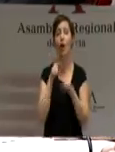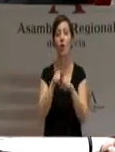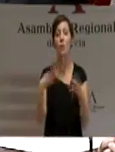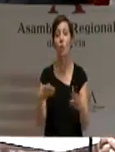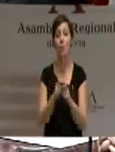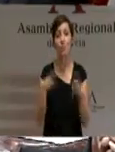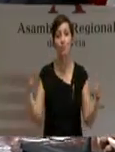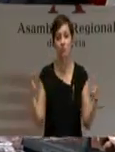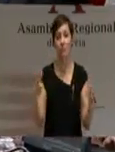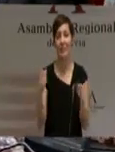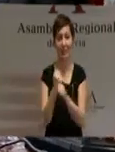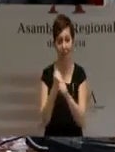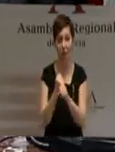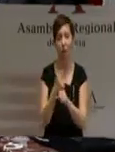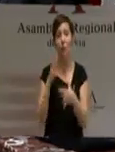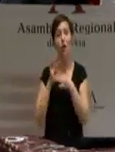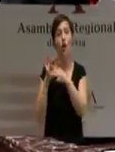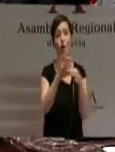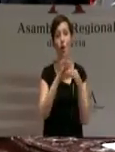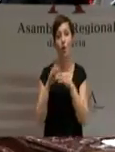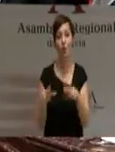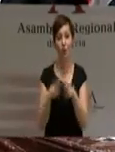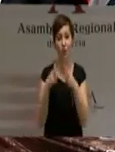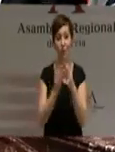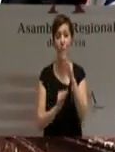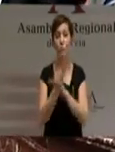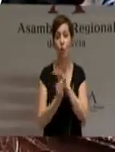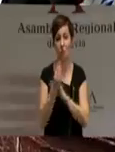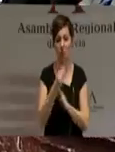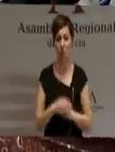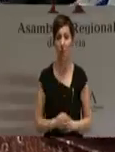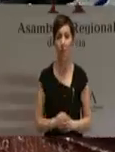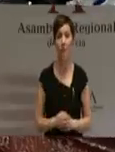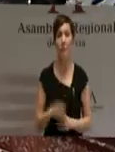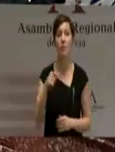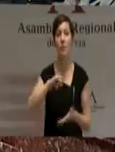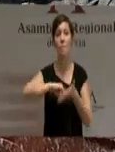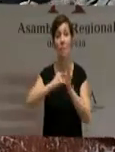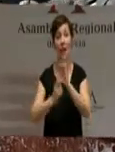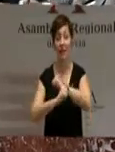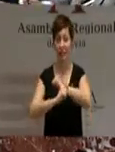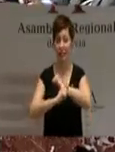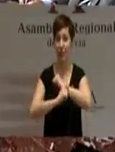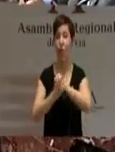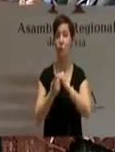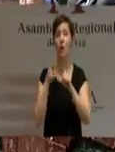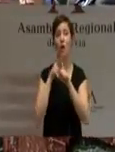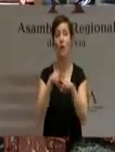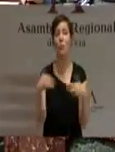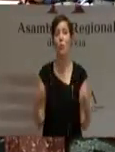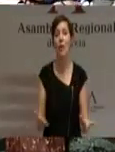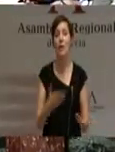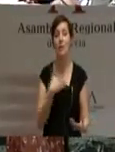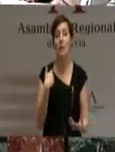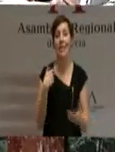y cohesión social durante los próximos años. El plan estratégico tiene como objetivo fomentar la capacidad de los